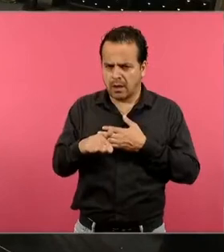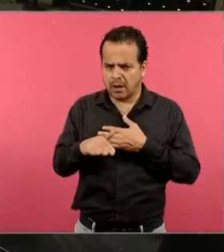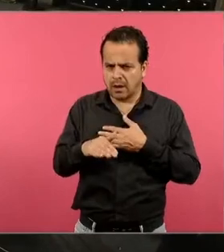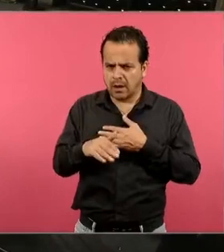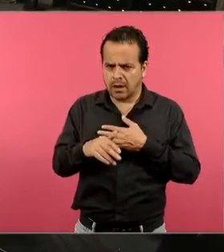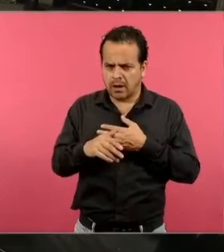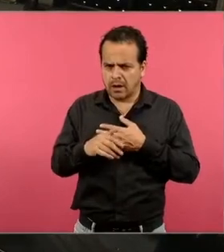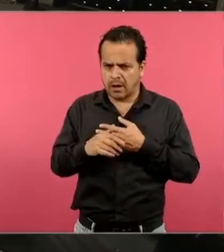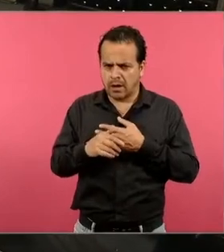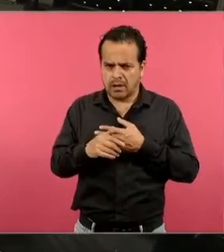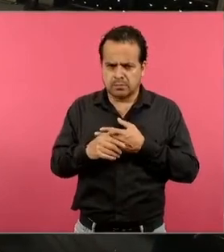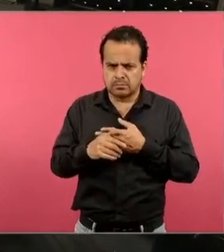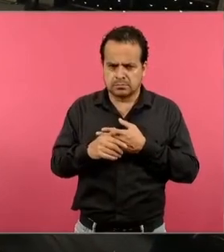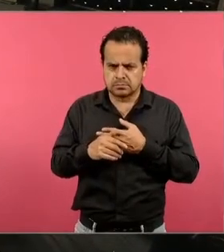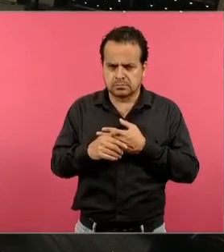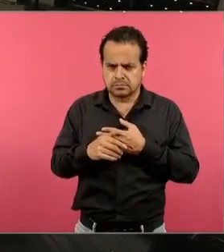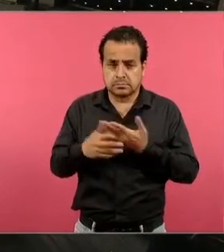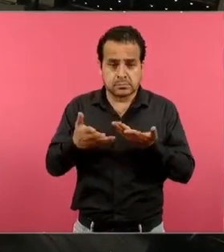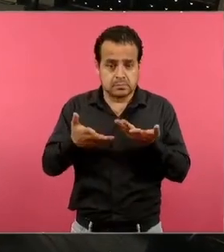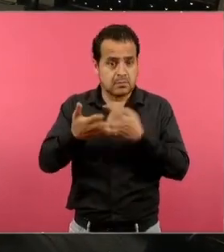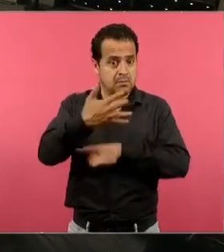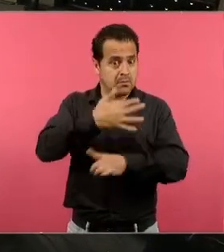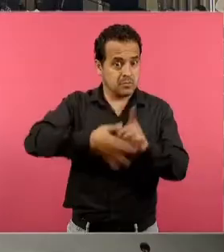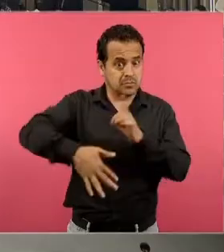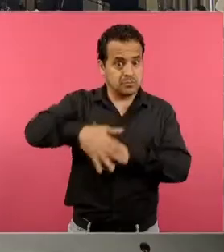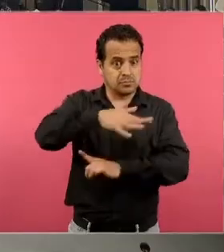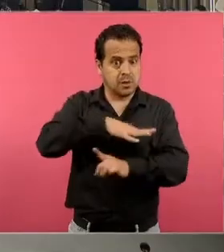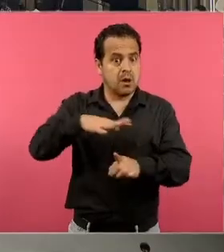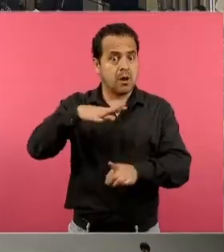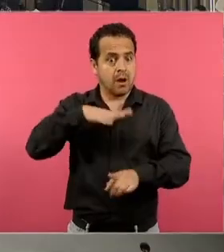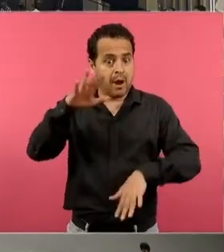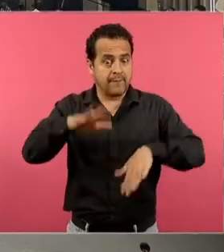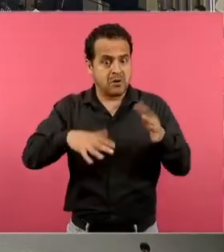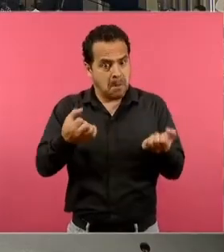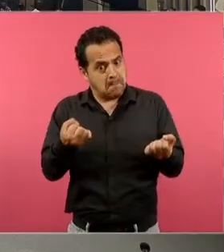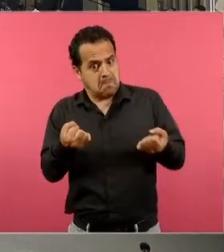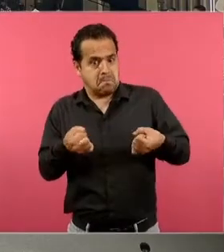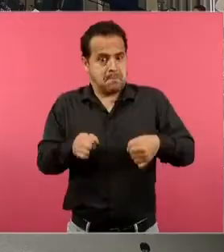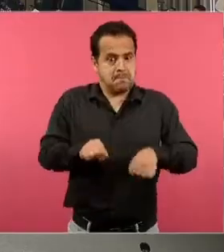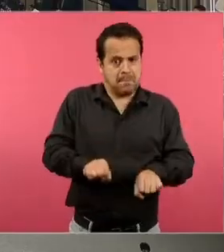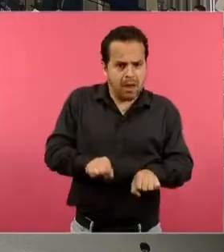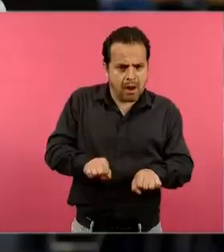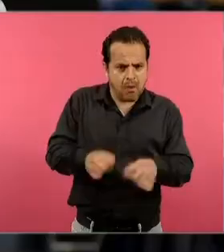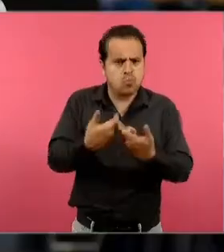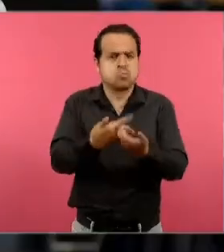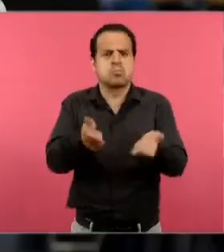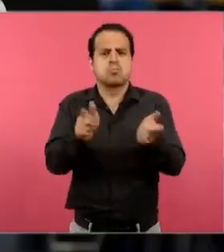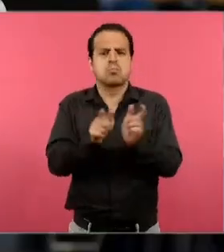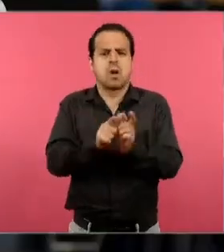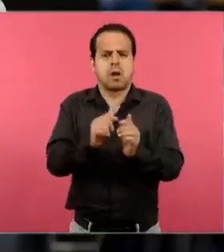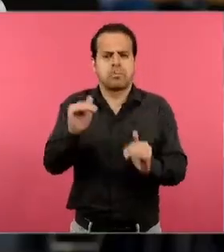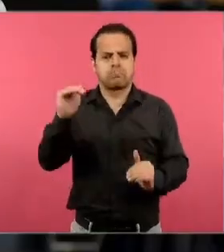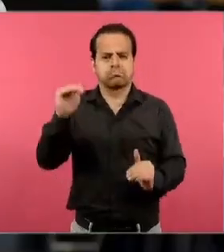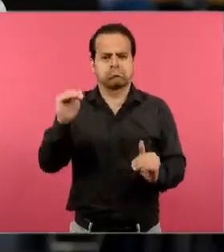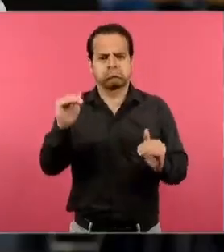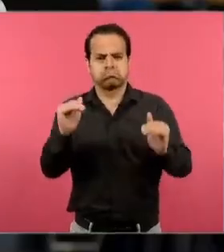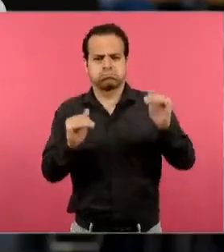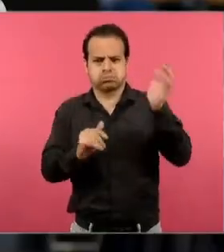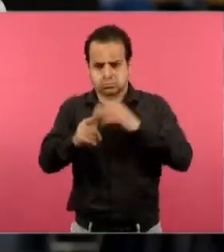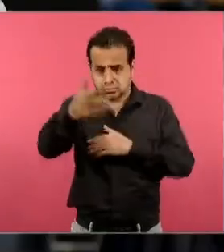situaciones en la sociedad, si estás consciente de conceptos como clases sociales, la pregunta es cuál es el propósito de